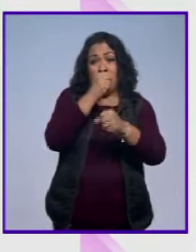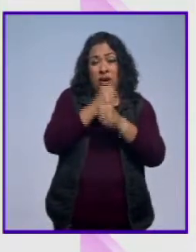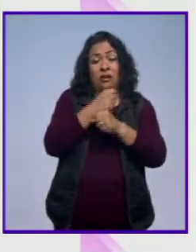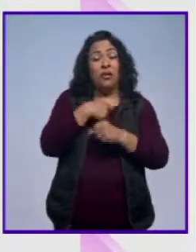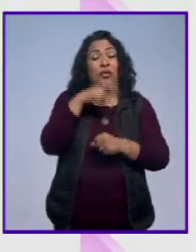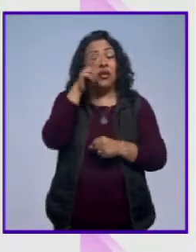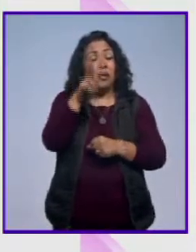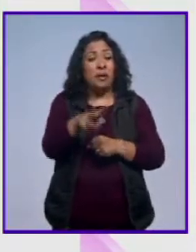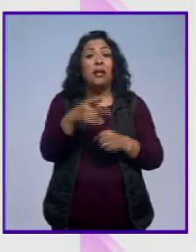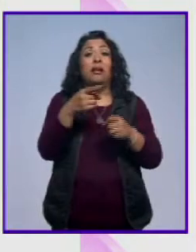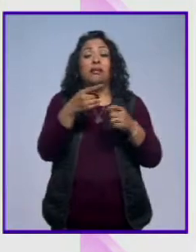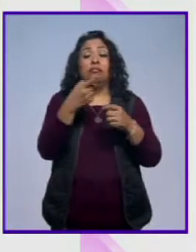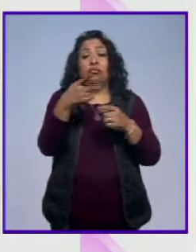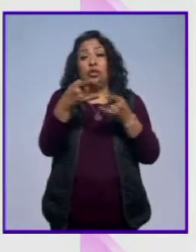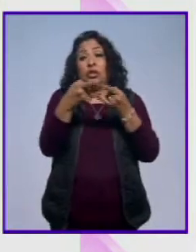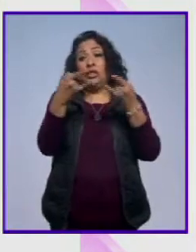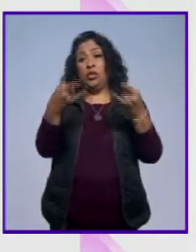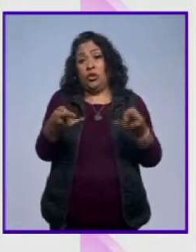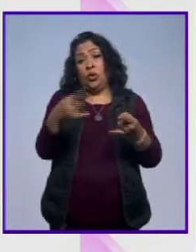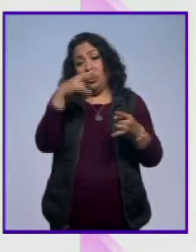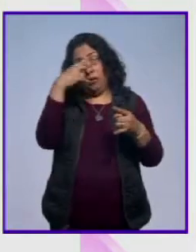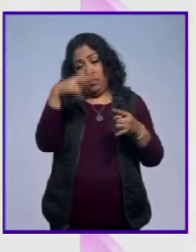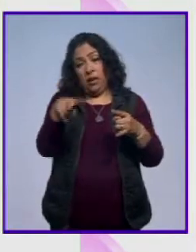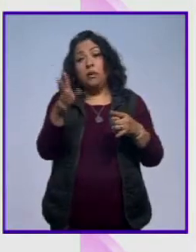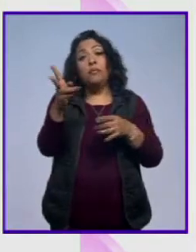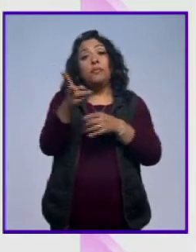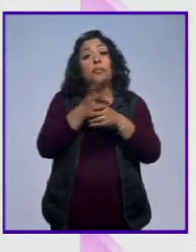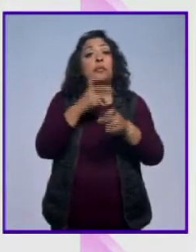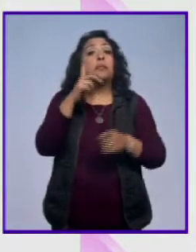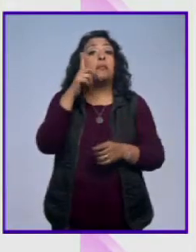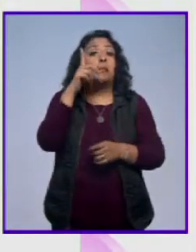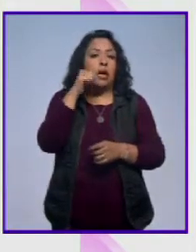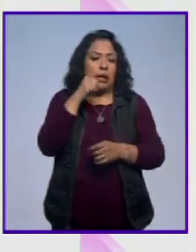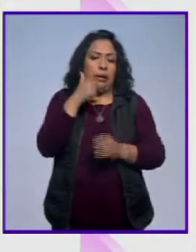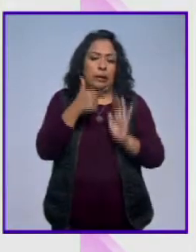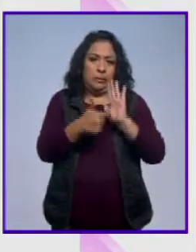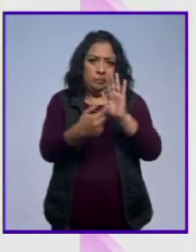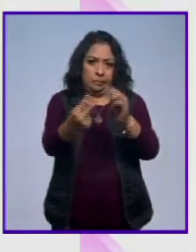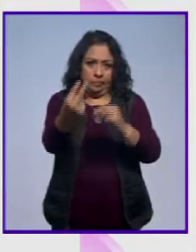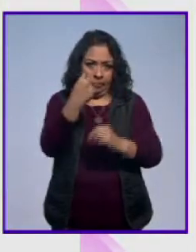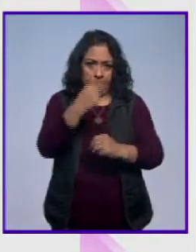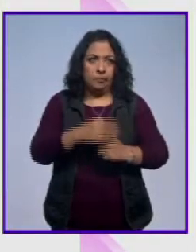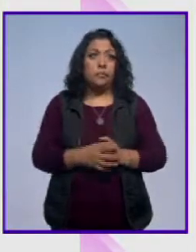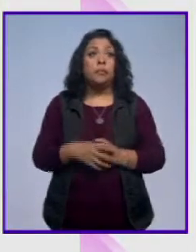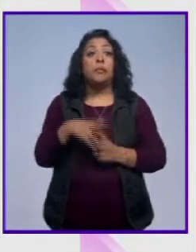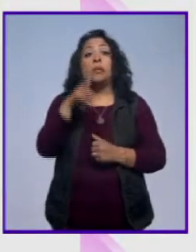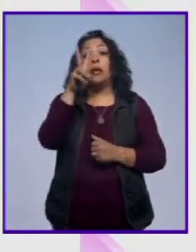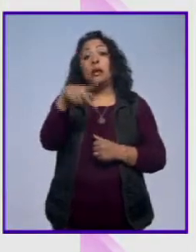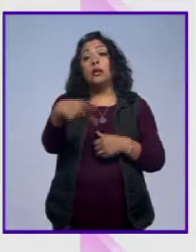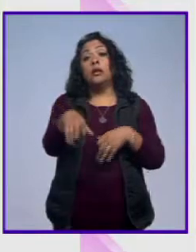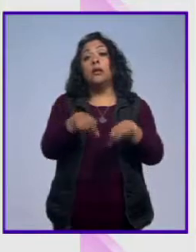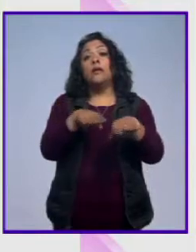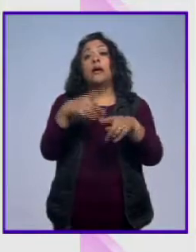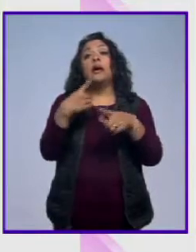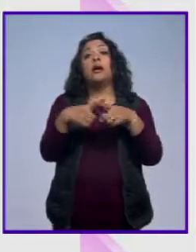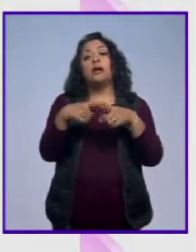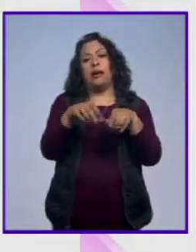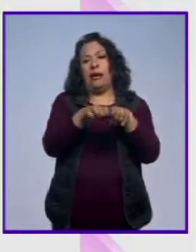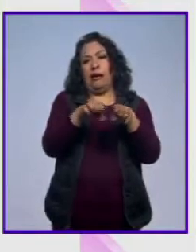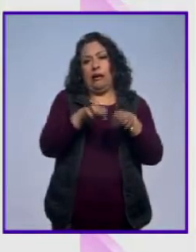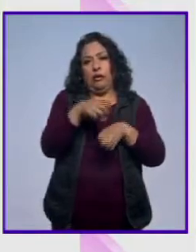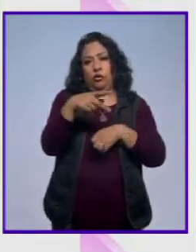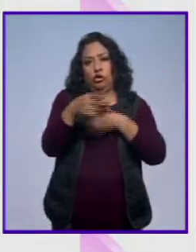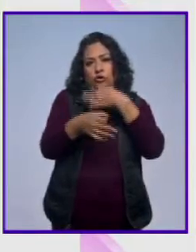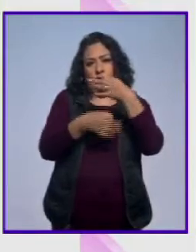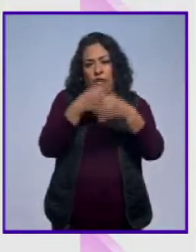insisto, a la historia de nuestro país. Así que la invitación, Karen, es a que mañana nos sigan en este espacio. Un trabajo que realizó parte del equipo de